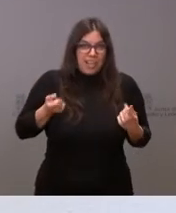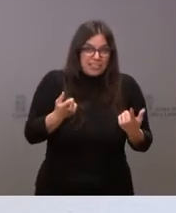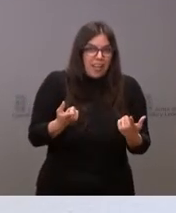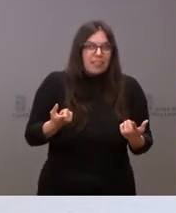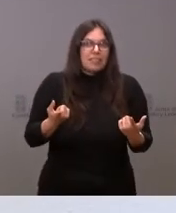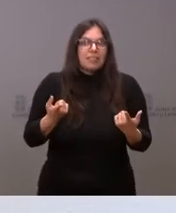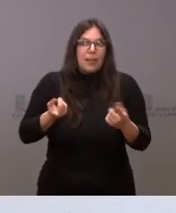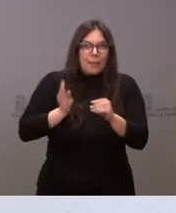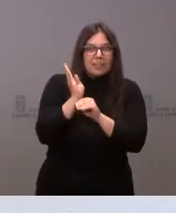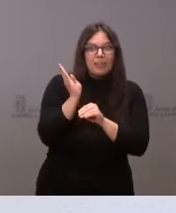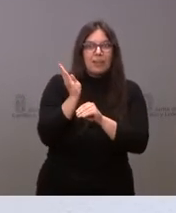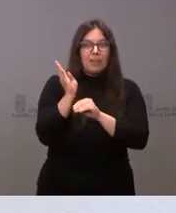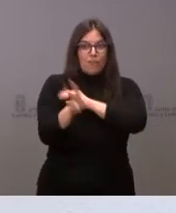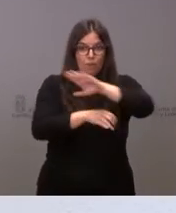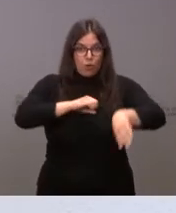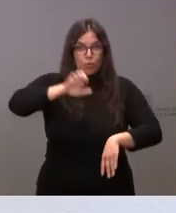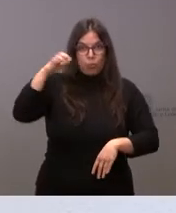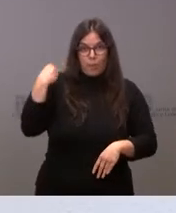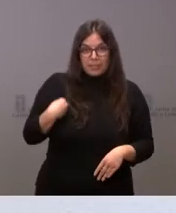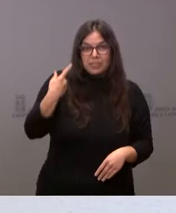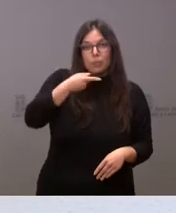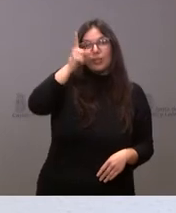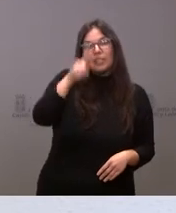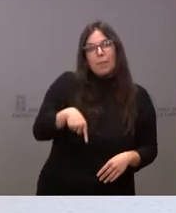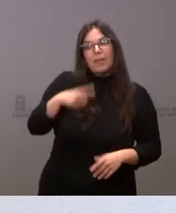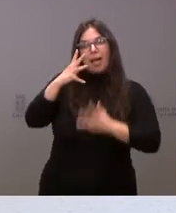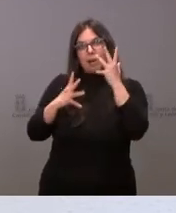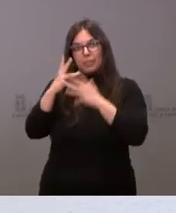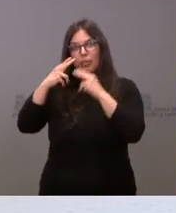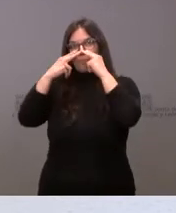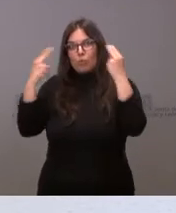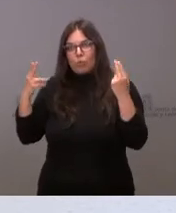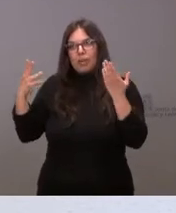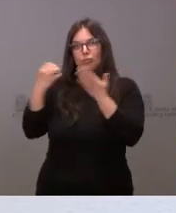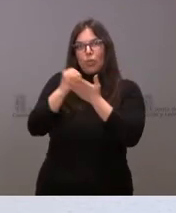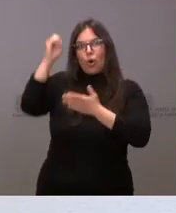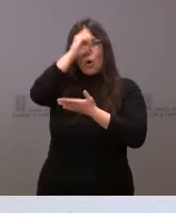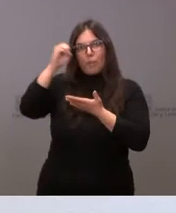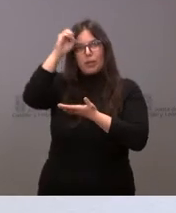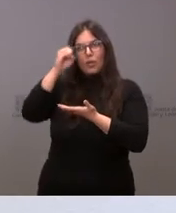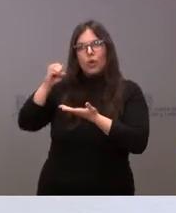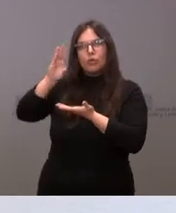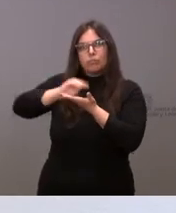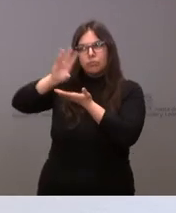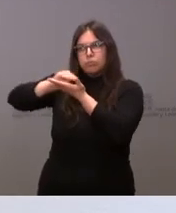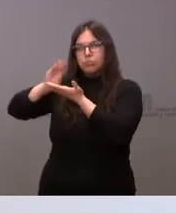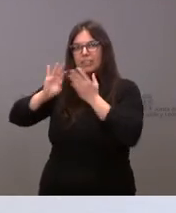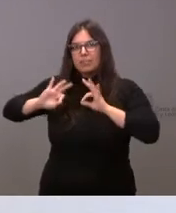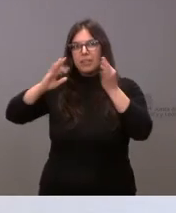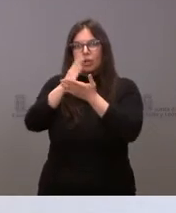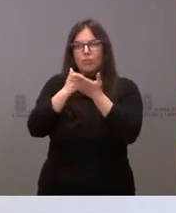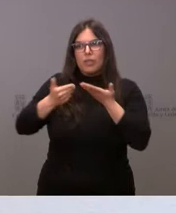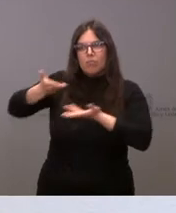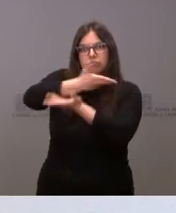invertir los fondos europeos y también con las propias administraciones públicas y muy especialmente con las comunidades autónomas